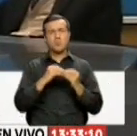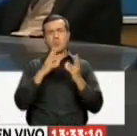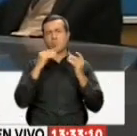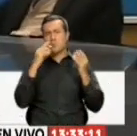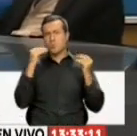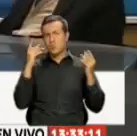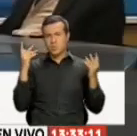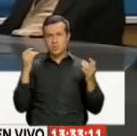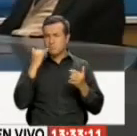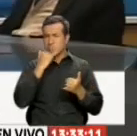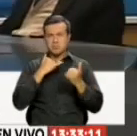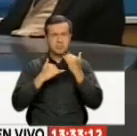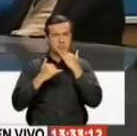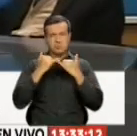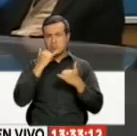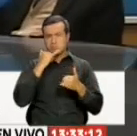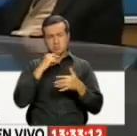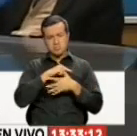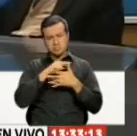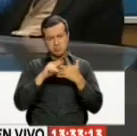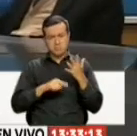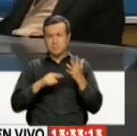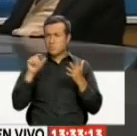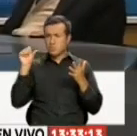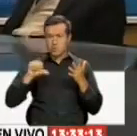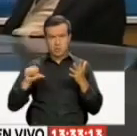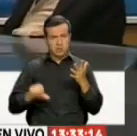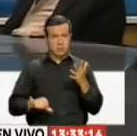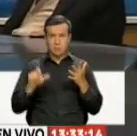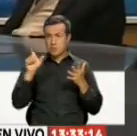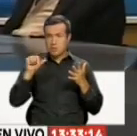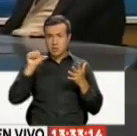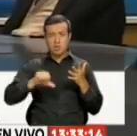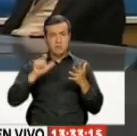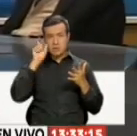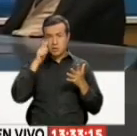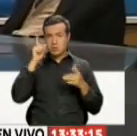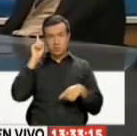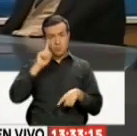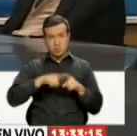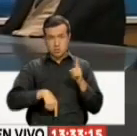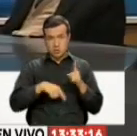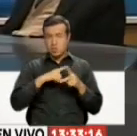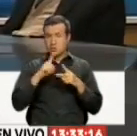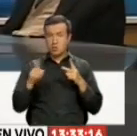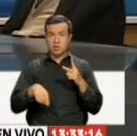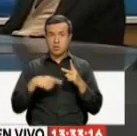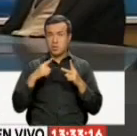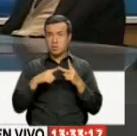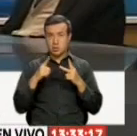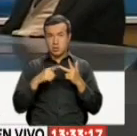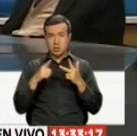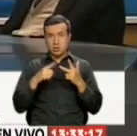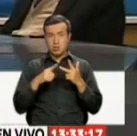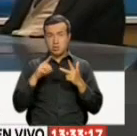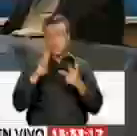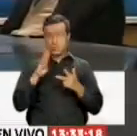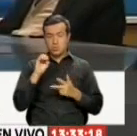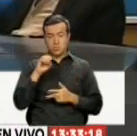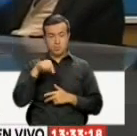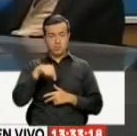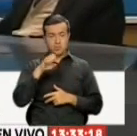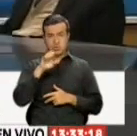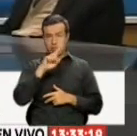Desméritos Que le descalifican Como fiscal Lo mismo Creo que A un tercero El doctor Bosques